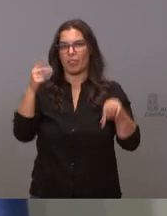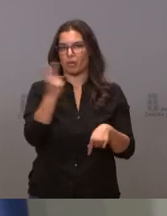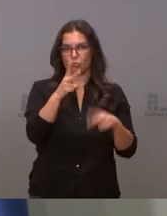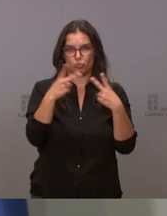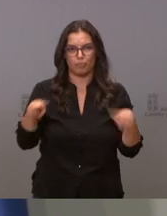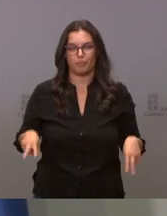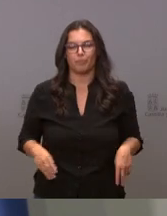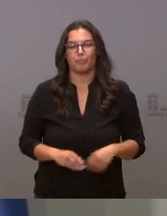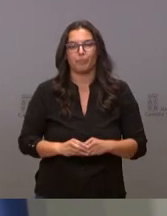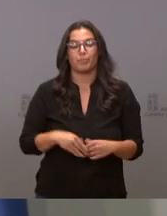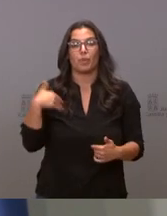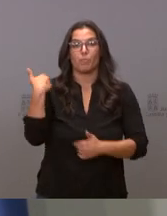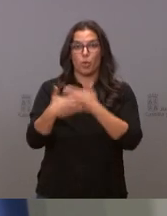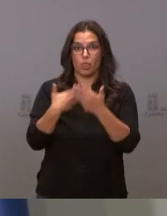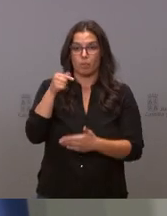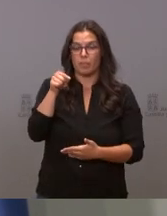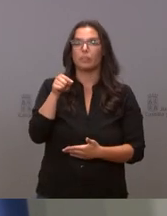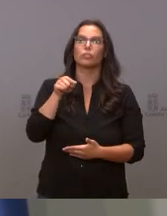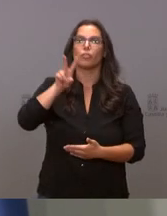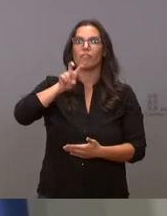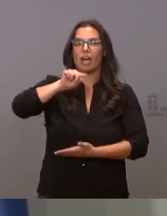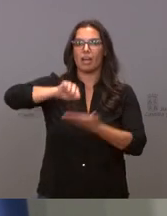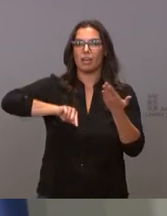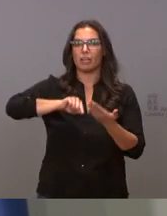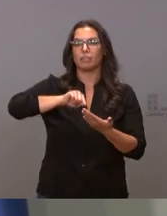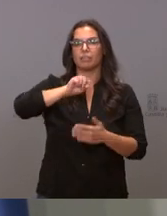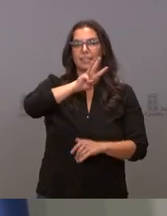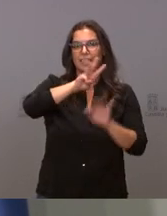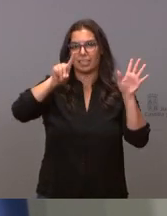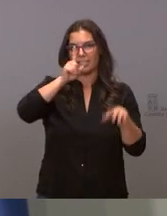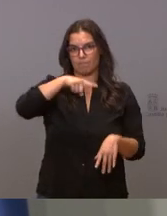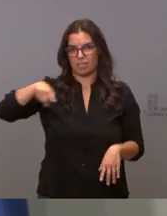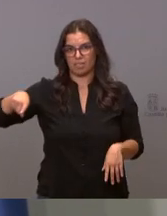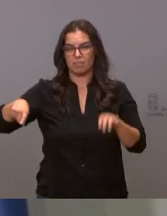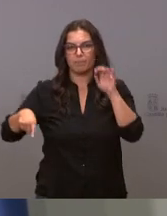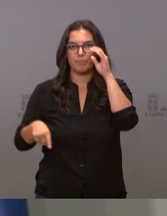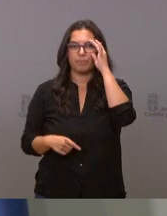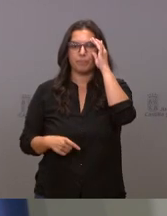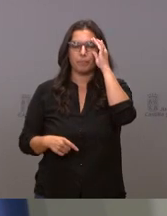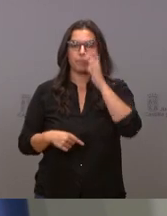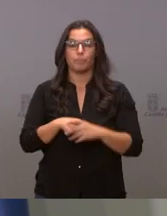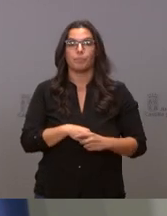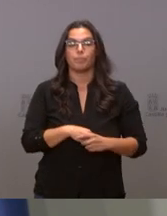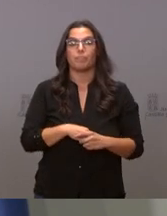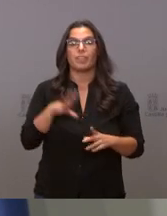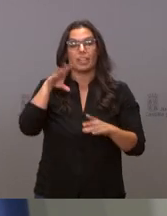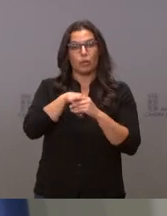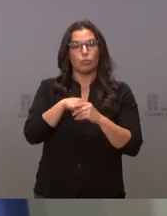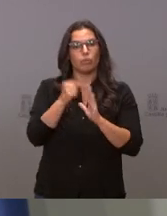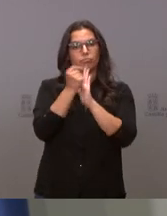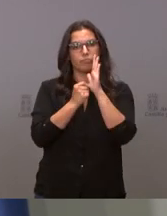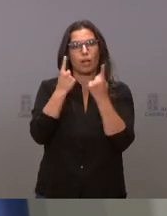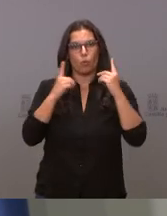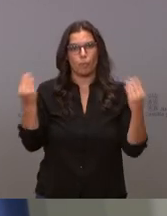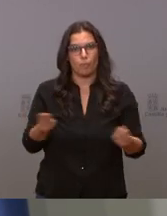Este procedimiento va a tener una vigencia de 36 meses. Va a incluir algunas mejoras como